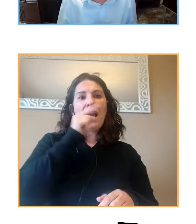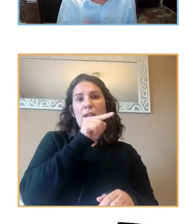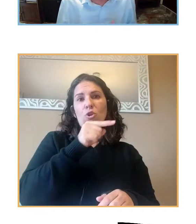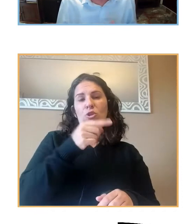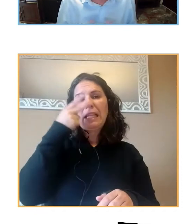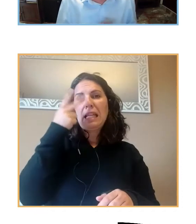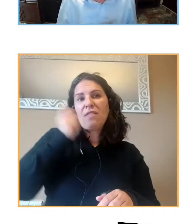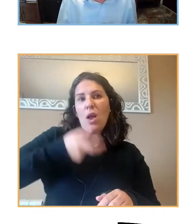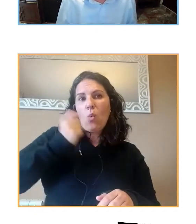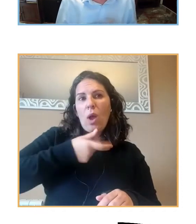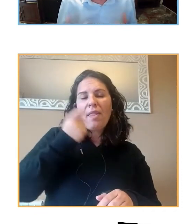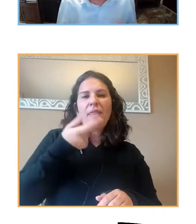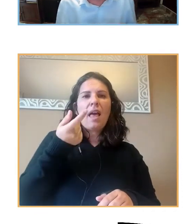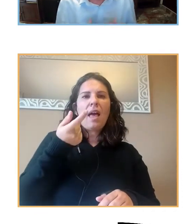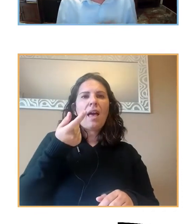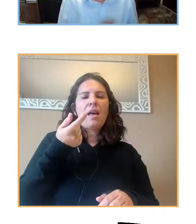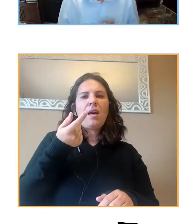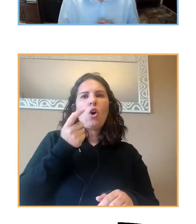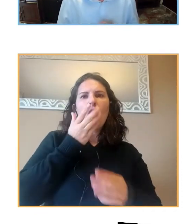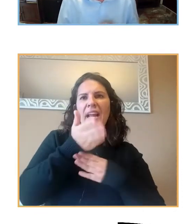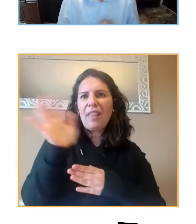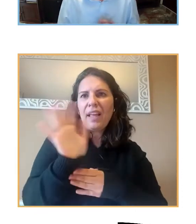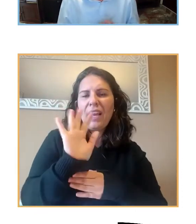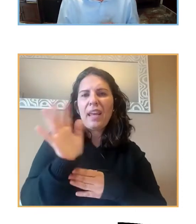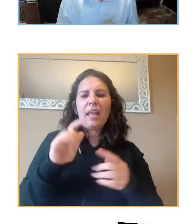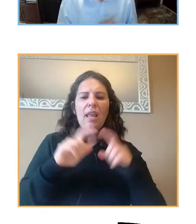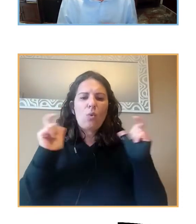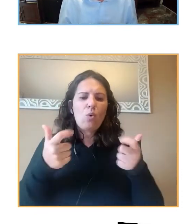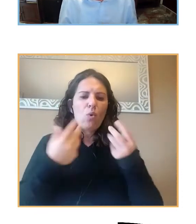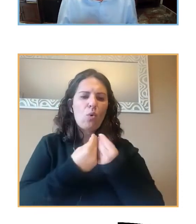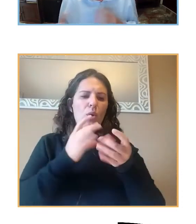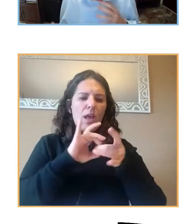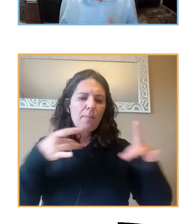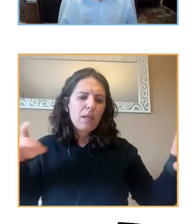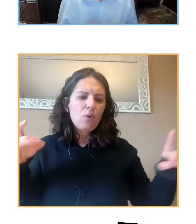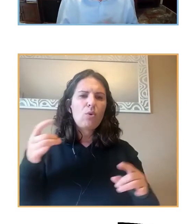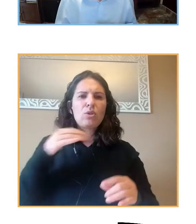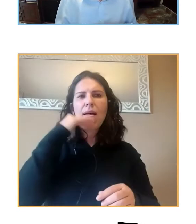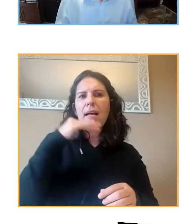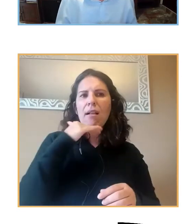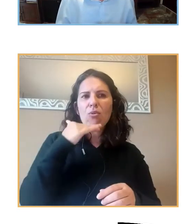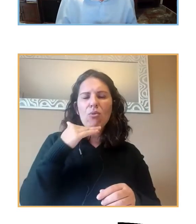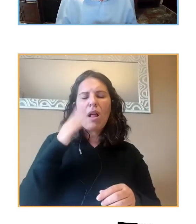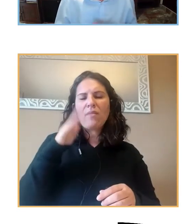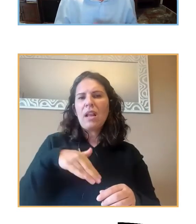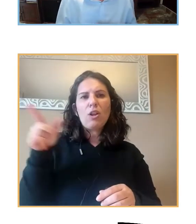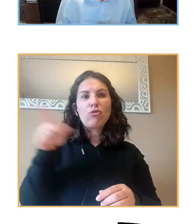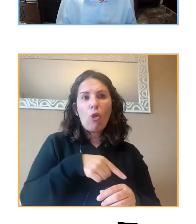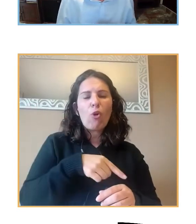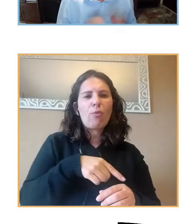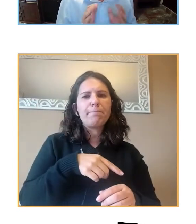interesados, ir al cine o reunirse con algún amigo, con algunos amigos. Todo esto lo han tenido